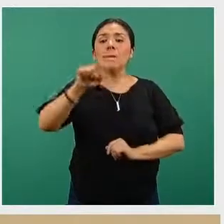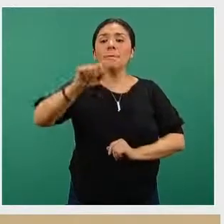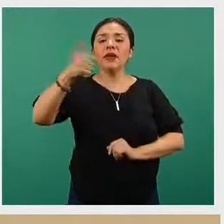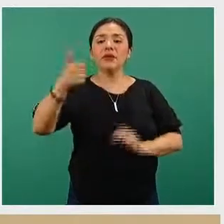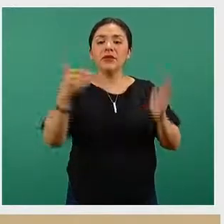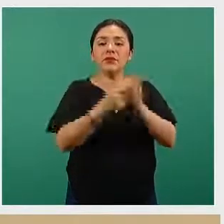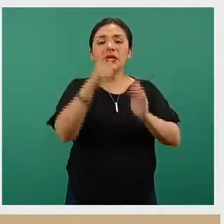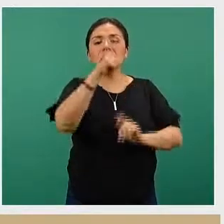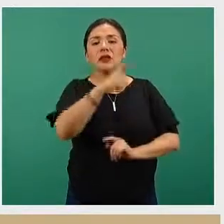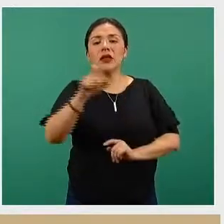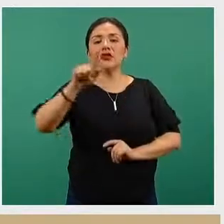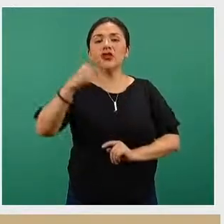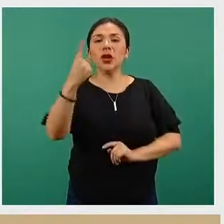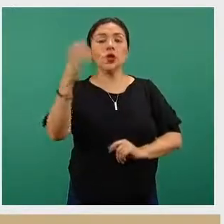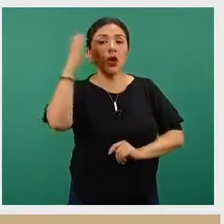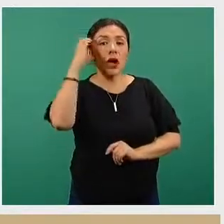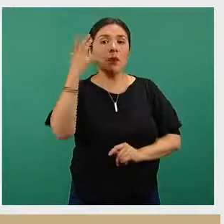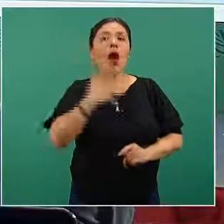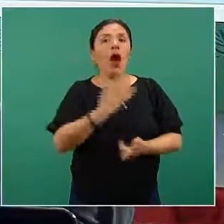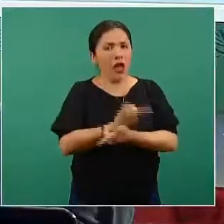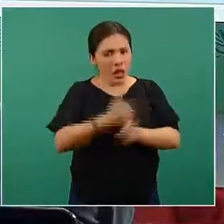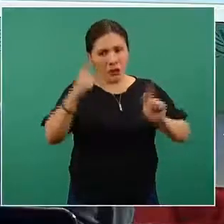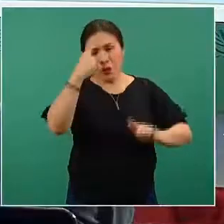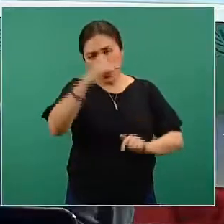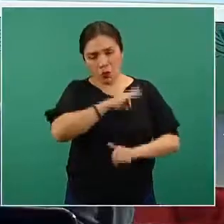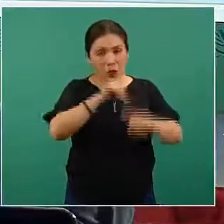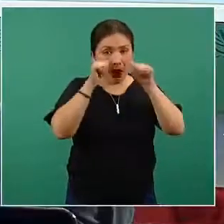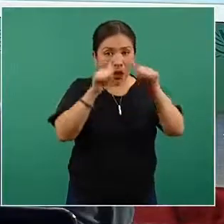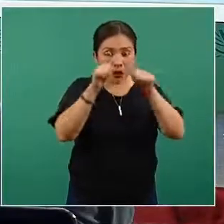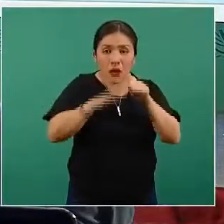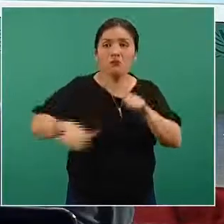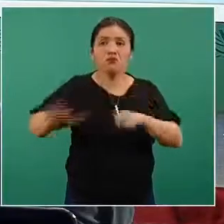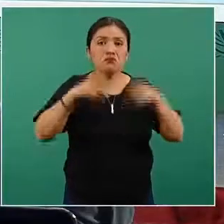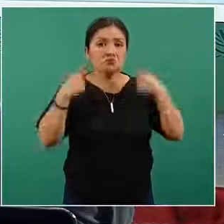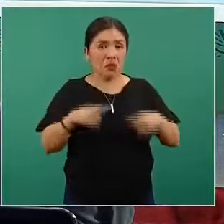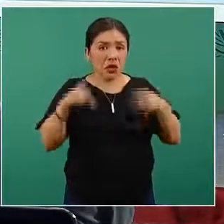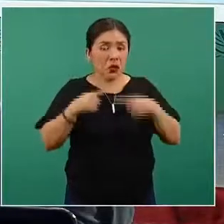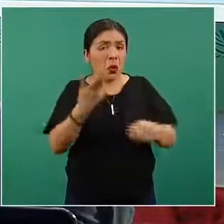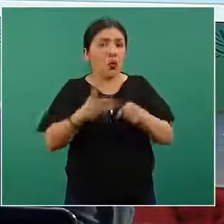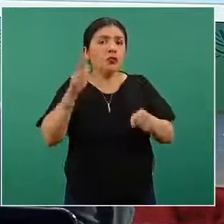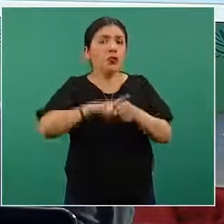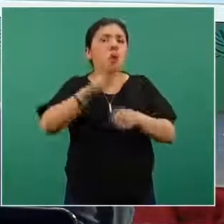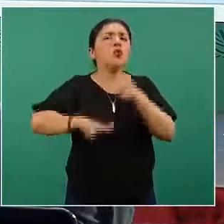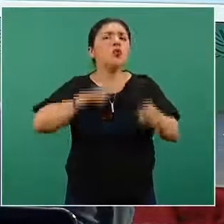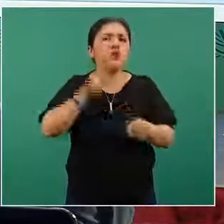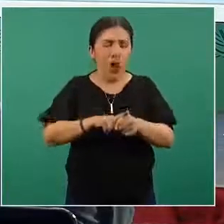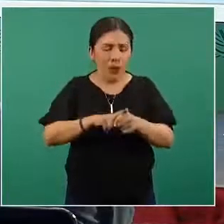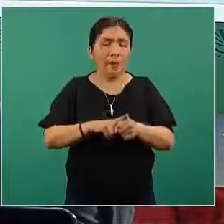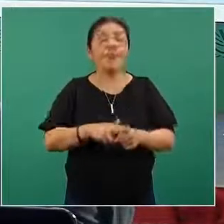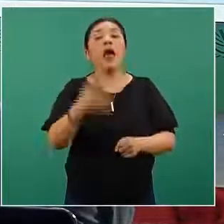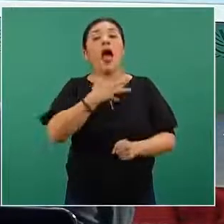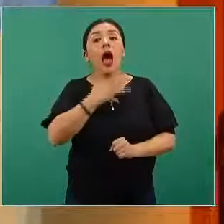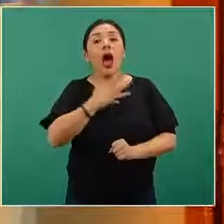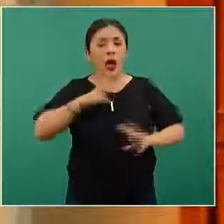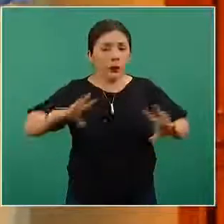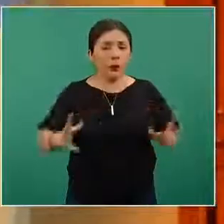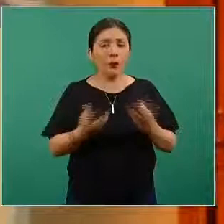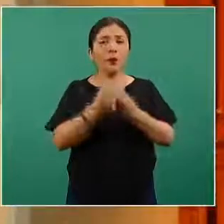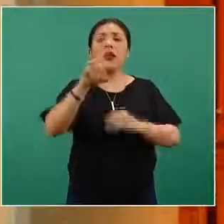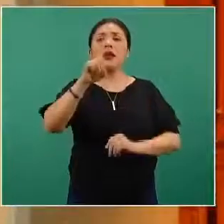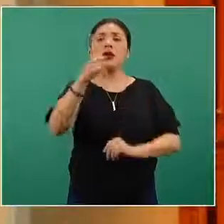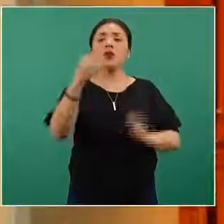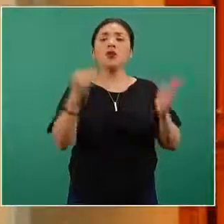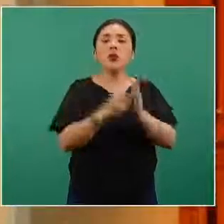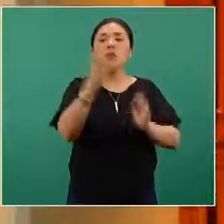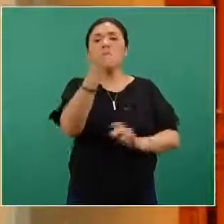171 camas disponibles para la atención de estos pacientes en hospitalización general. Y traemos un total de 31